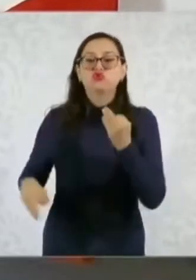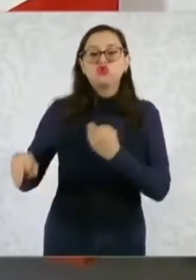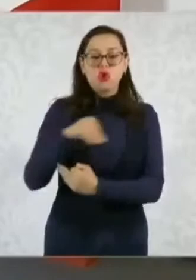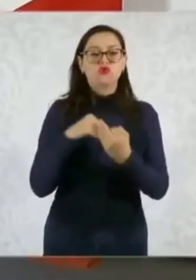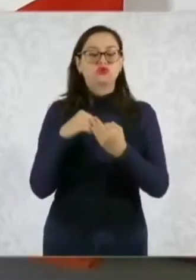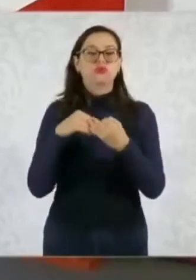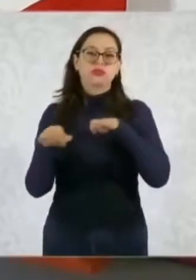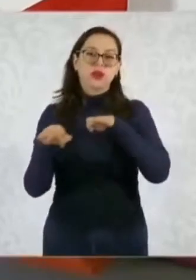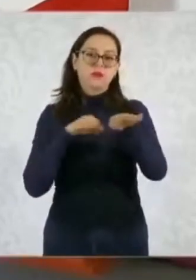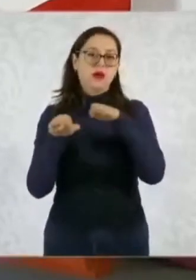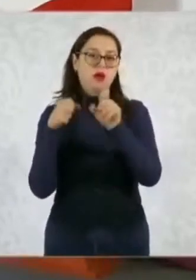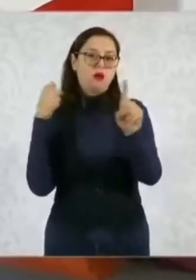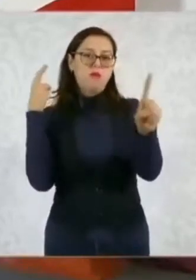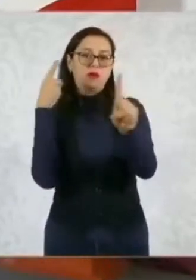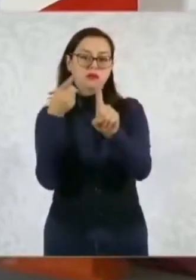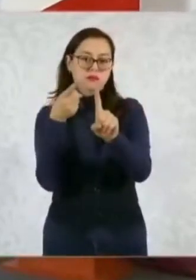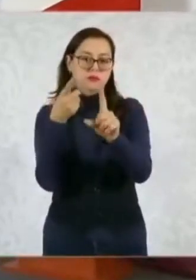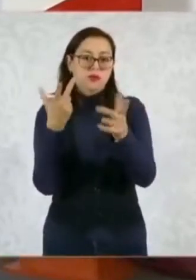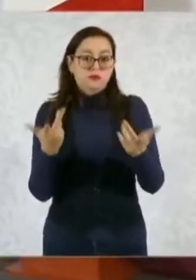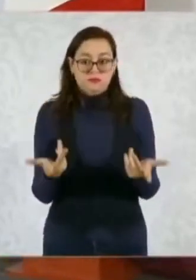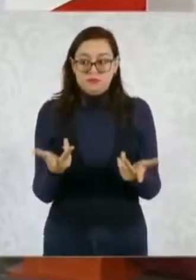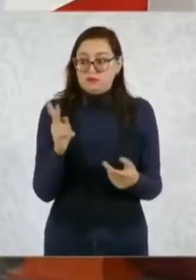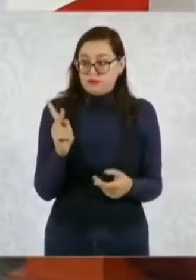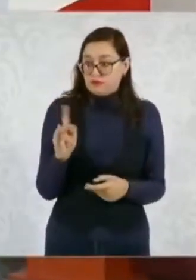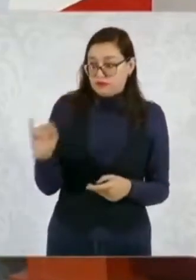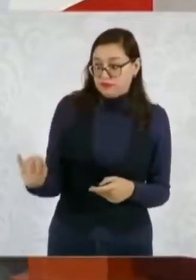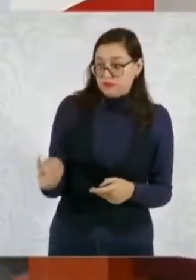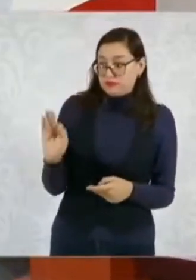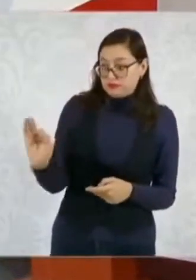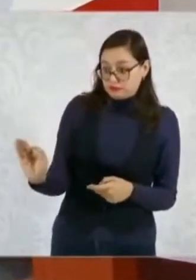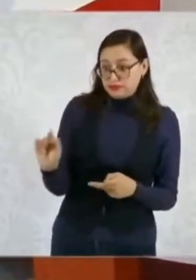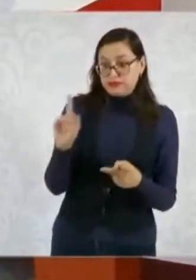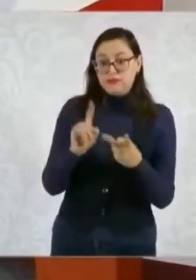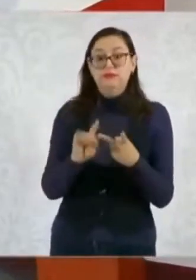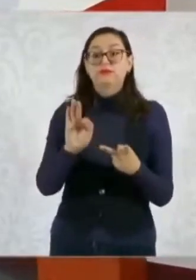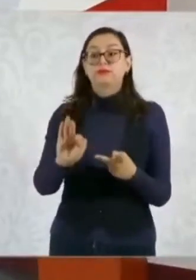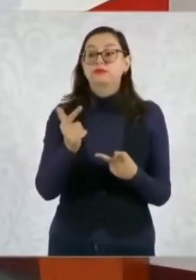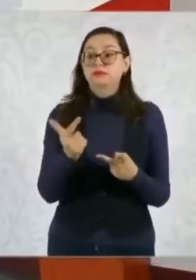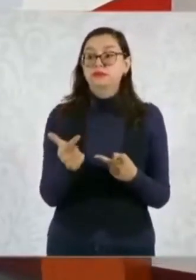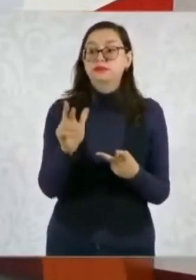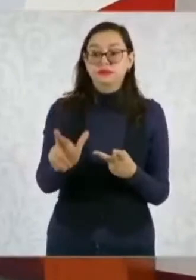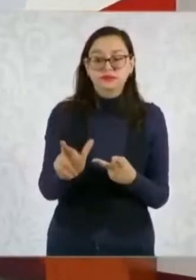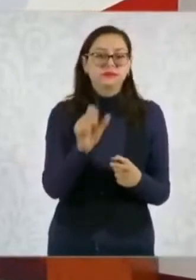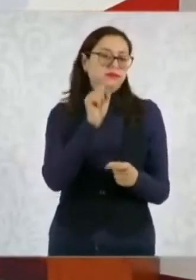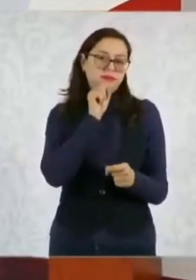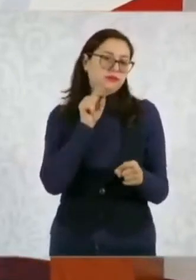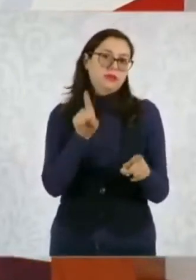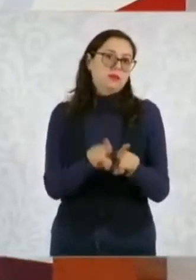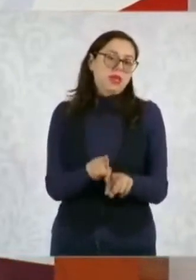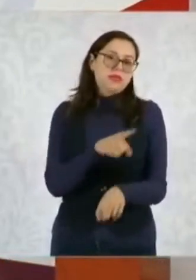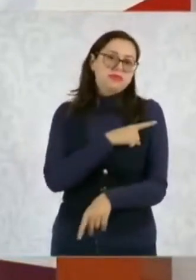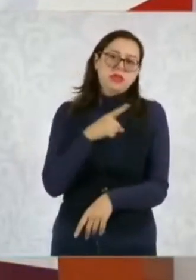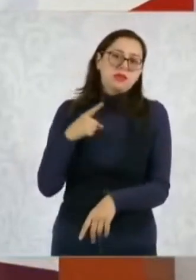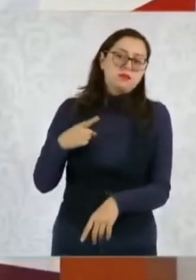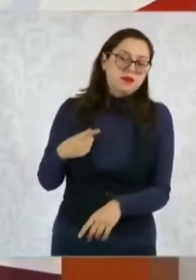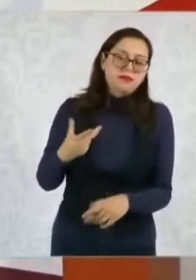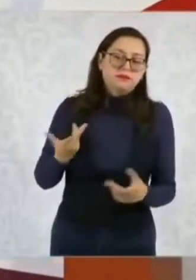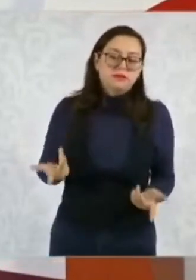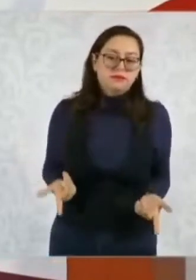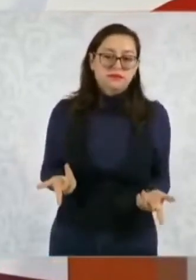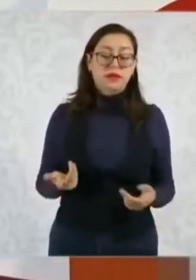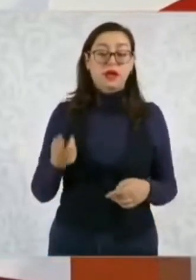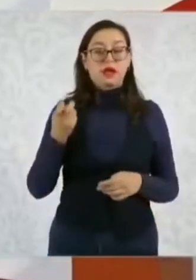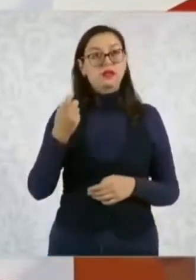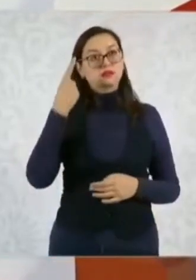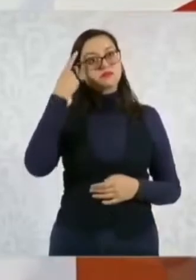el judicial tiene su parte y la fiscalía también tiene que hacer su parte. El objetivo,